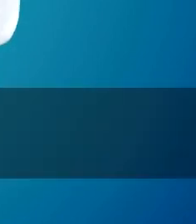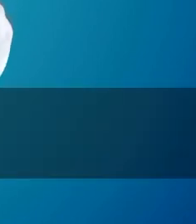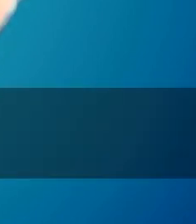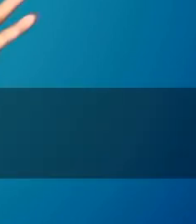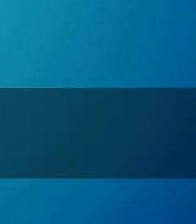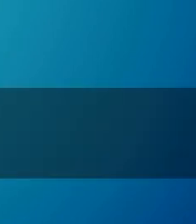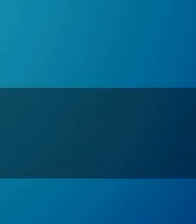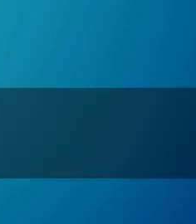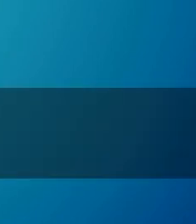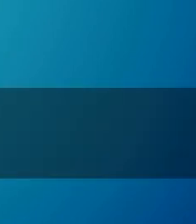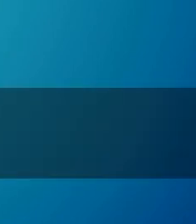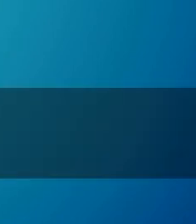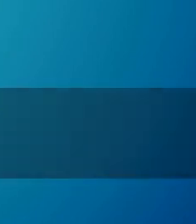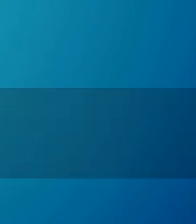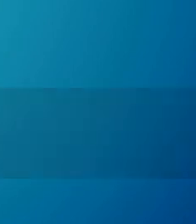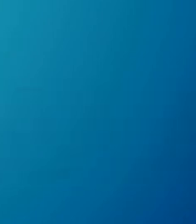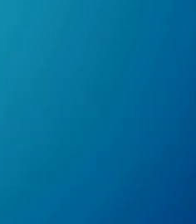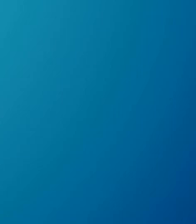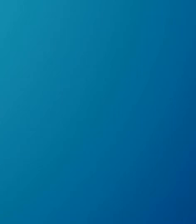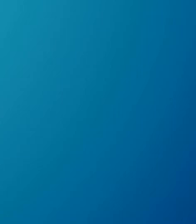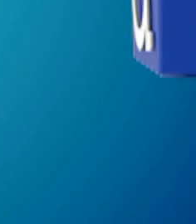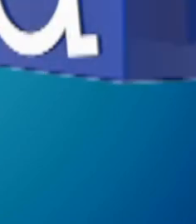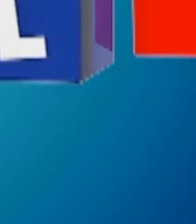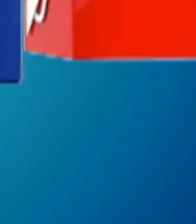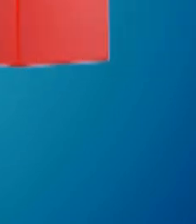cinco formulario